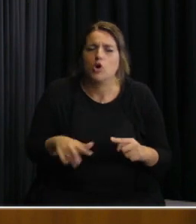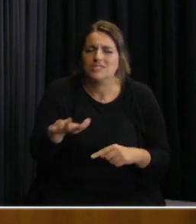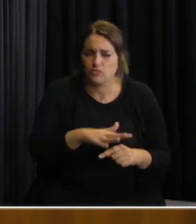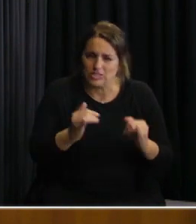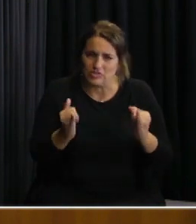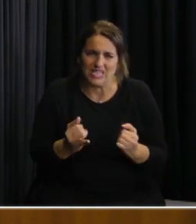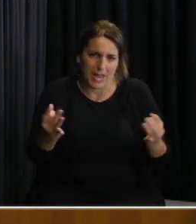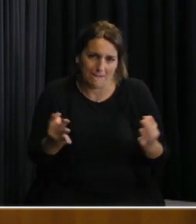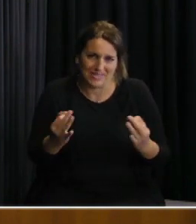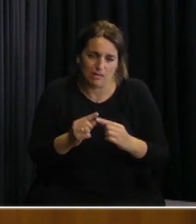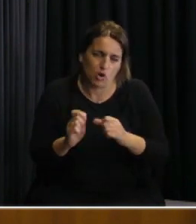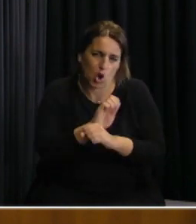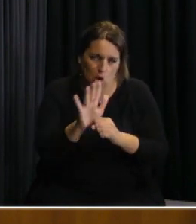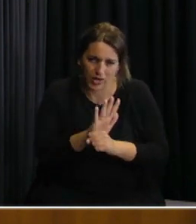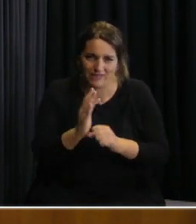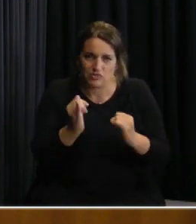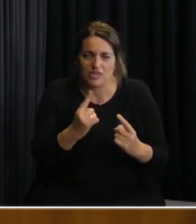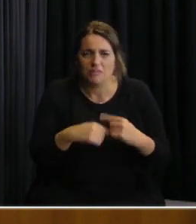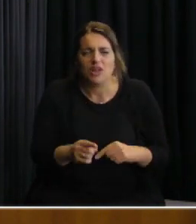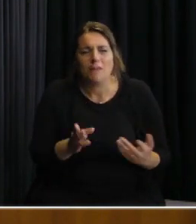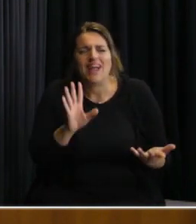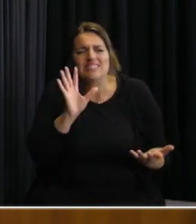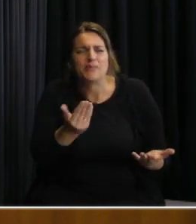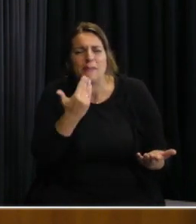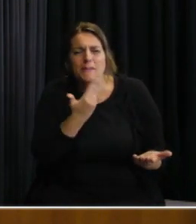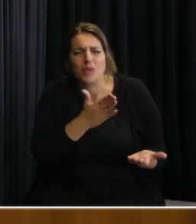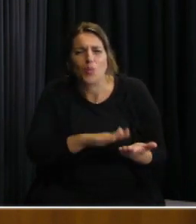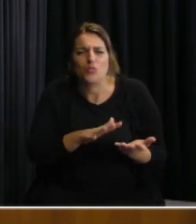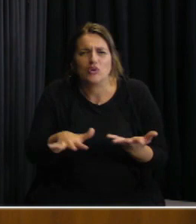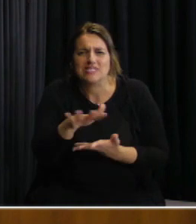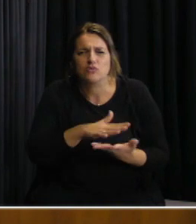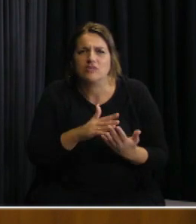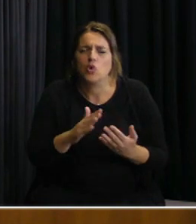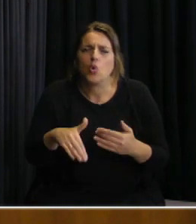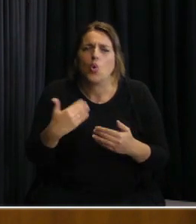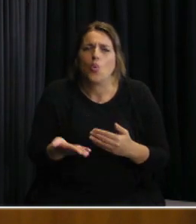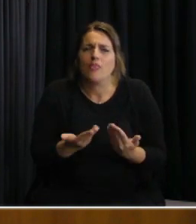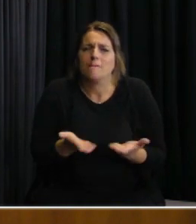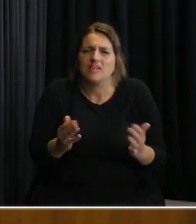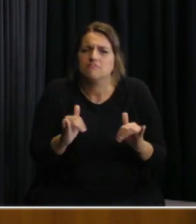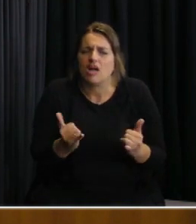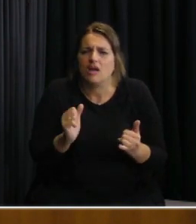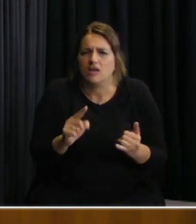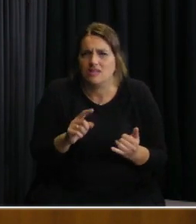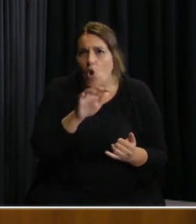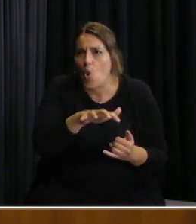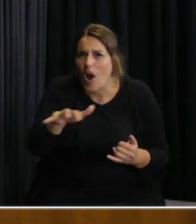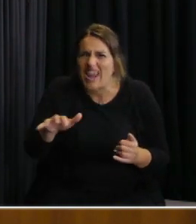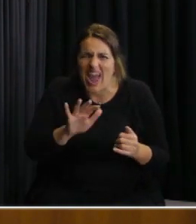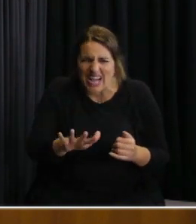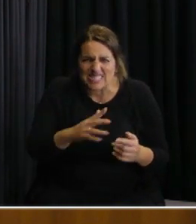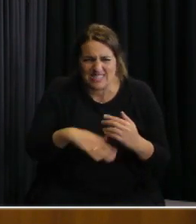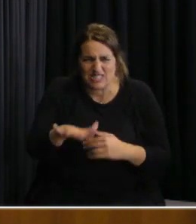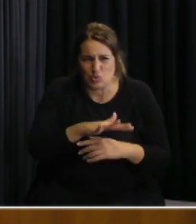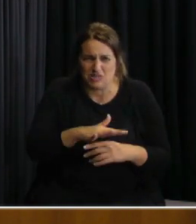puntual del COVID-19 quería saber si sabe desde cuándo están funcionando estos centros en estas